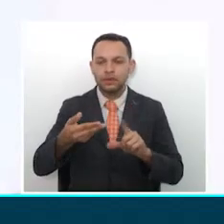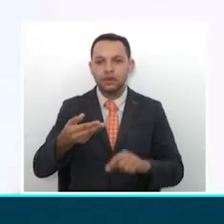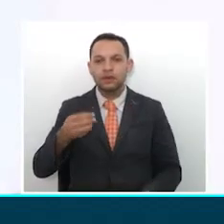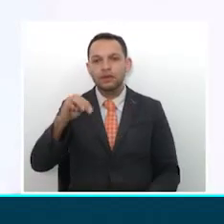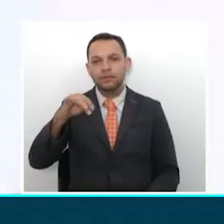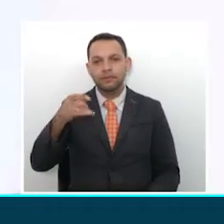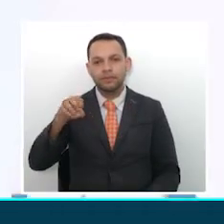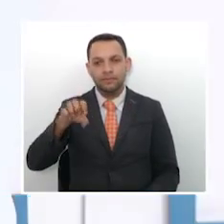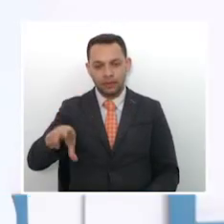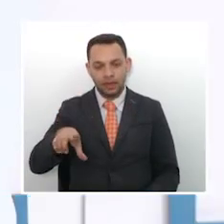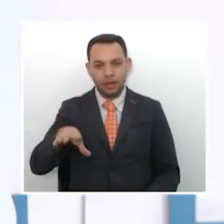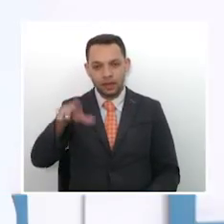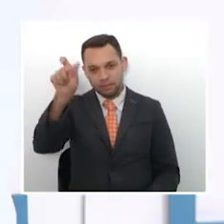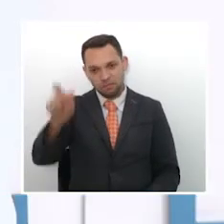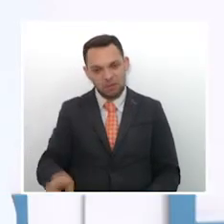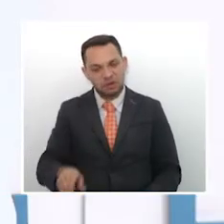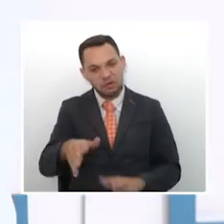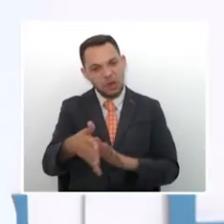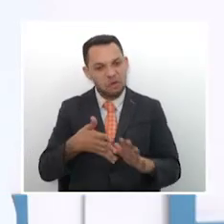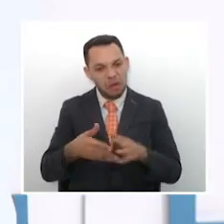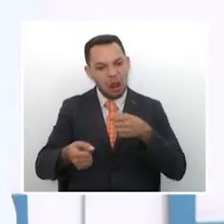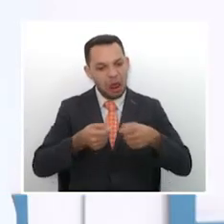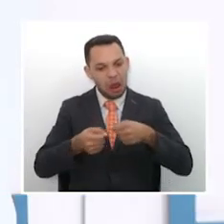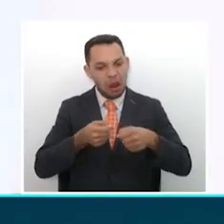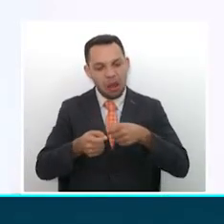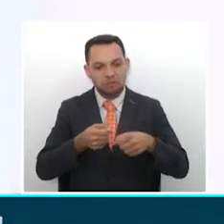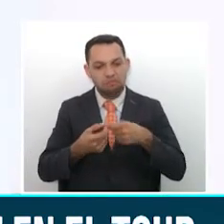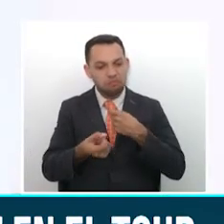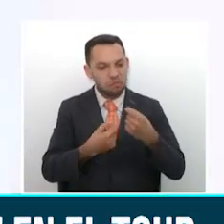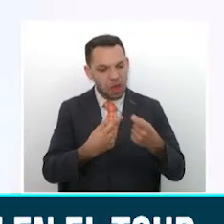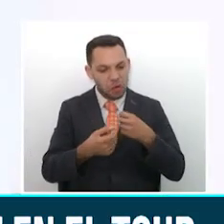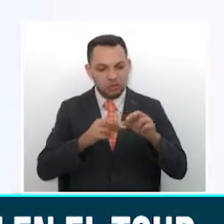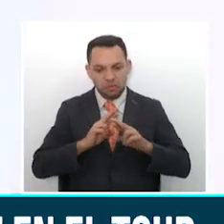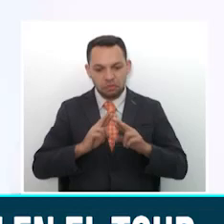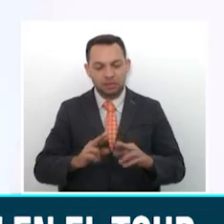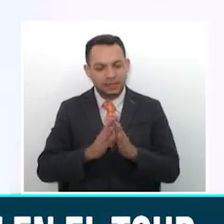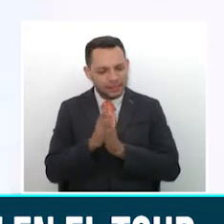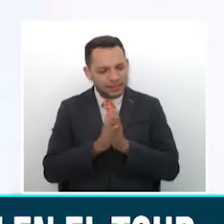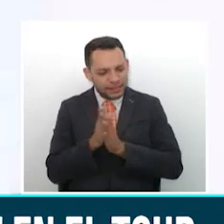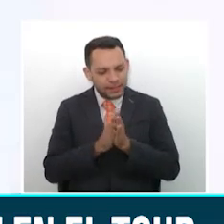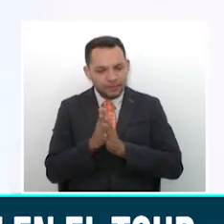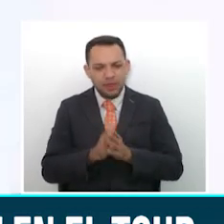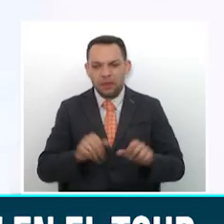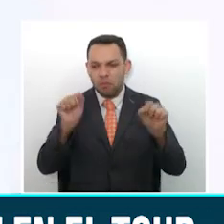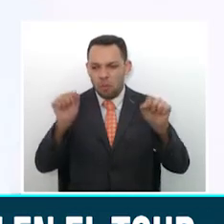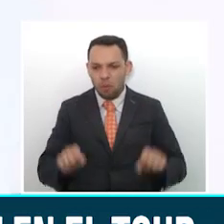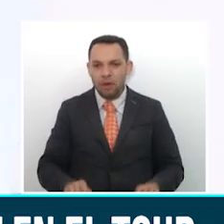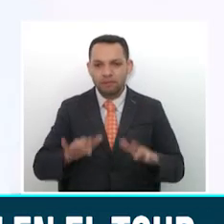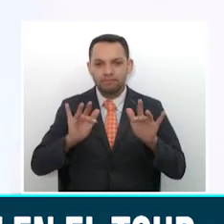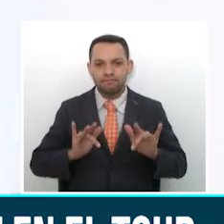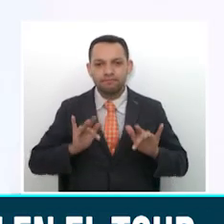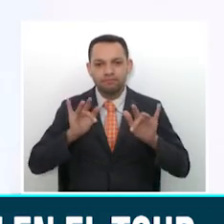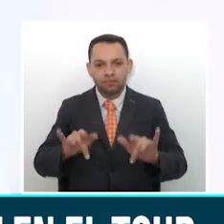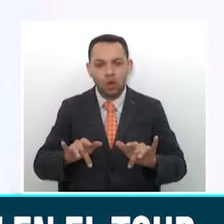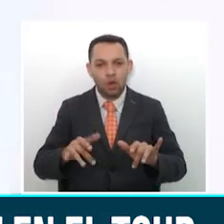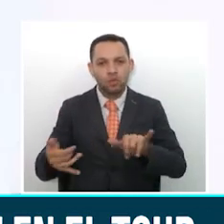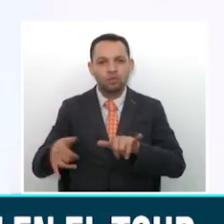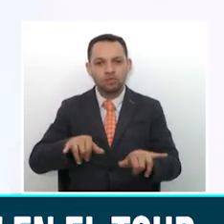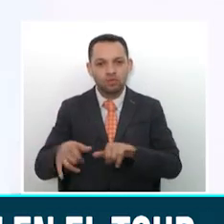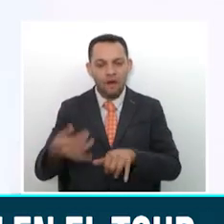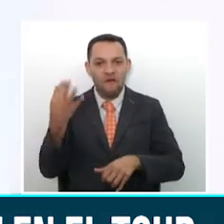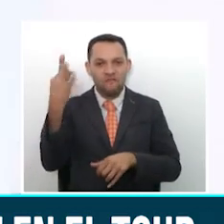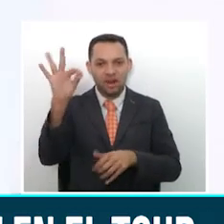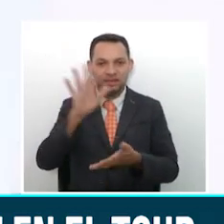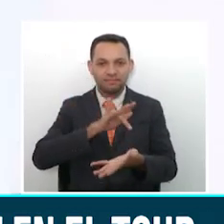Superman López ofreció una rueda de prensa virtual en la que manifestó estar muy ilusionado con la posibilidad de correr por primera vez el Tour de Francia.